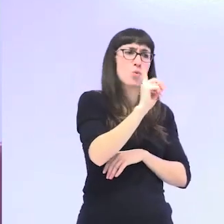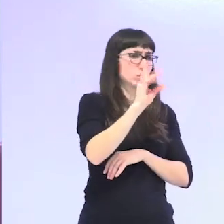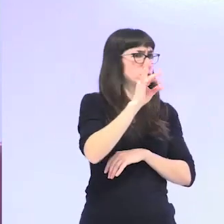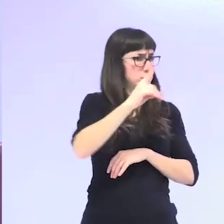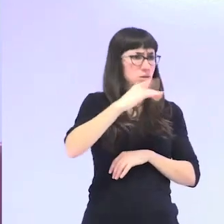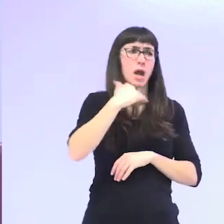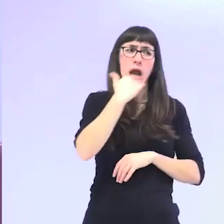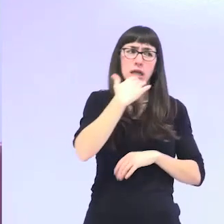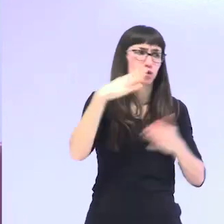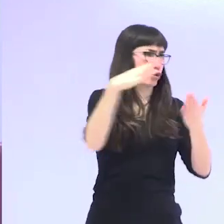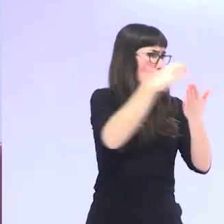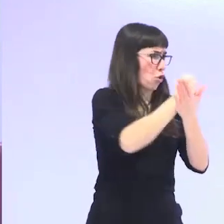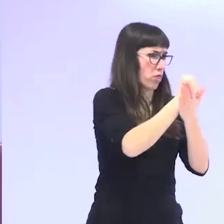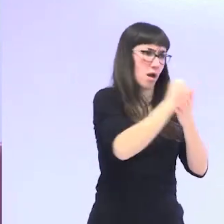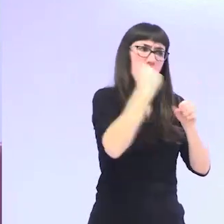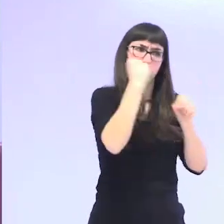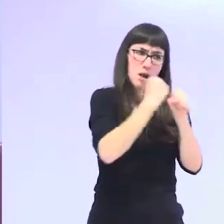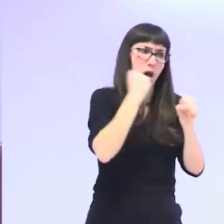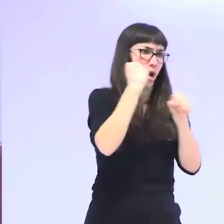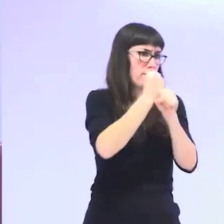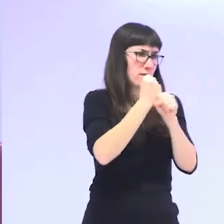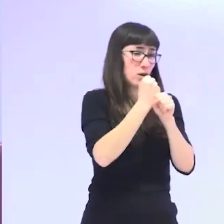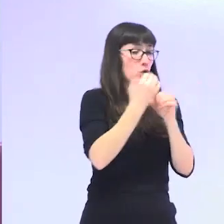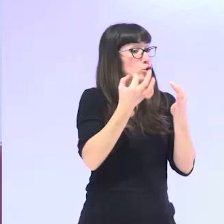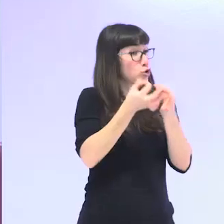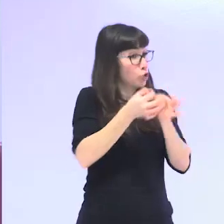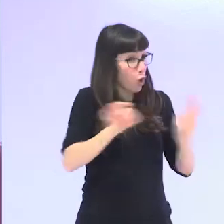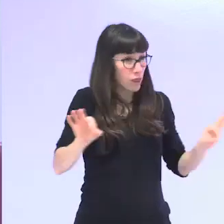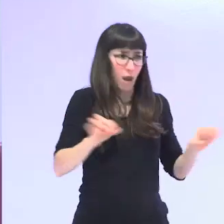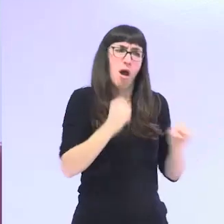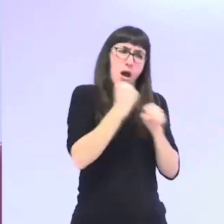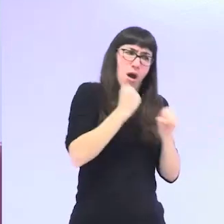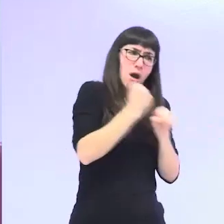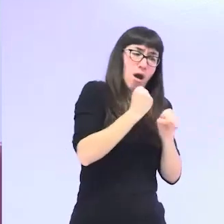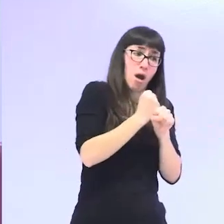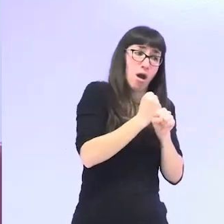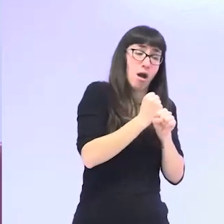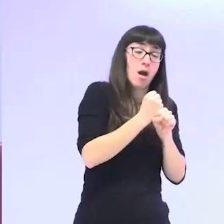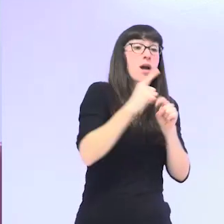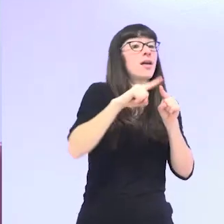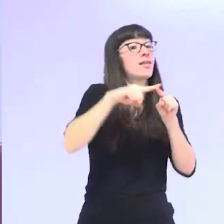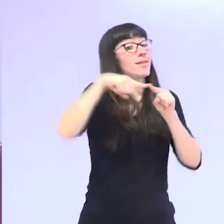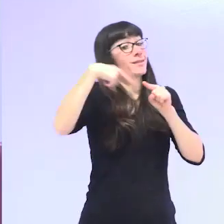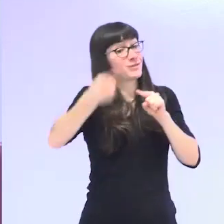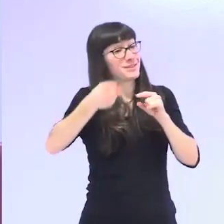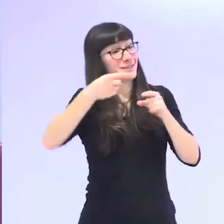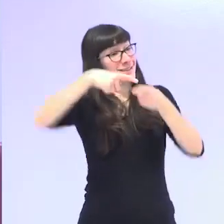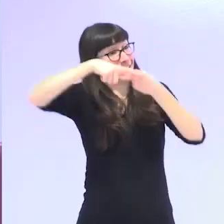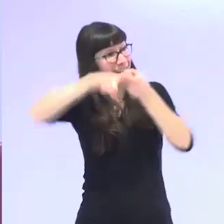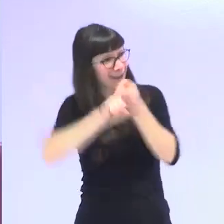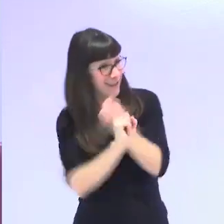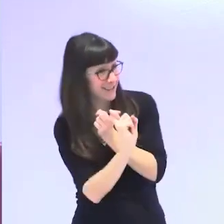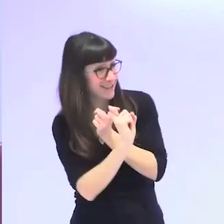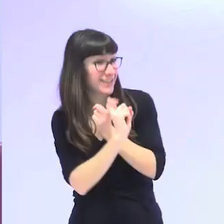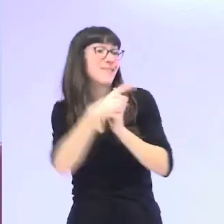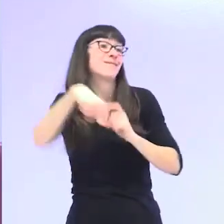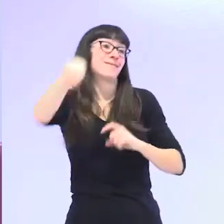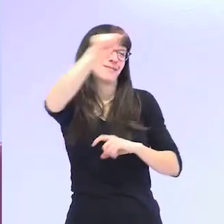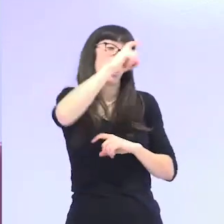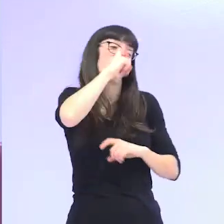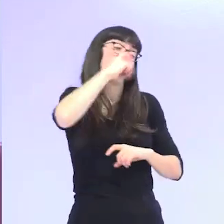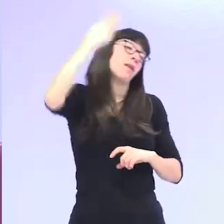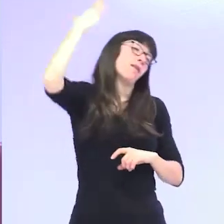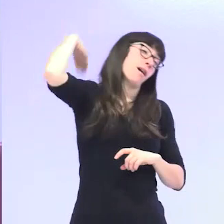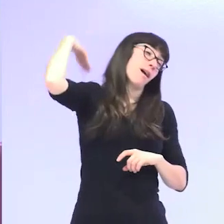casi todas han trabajado siempre de solteras todas pero luego acordaros de que se casaron en un código civil